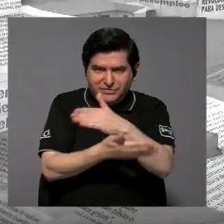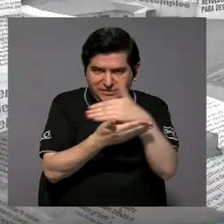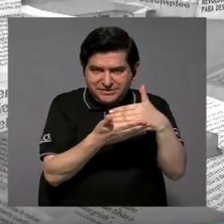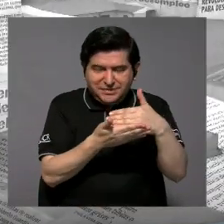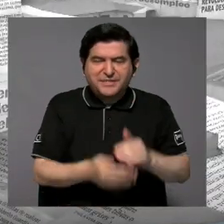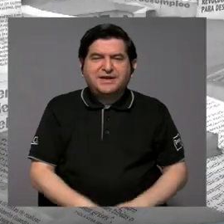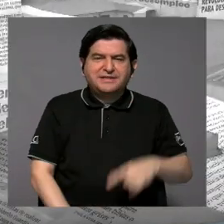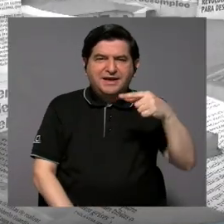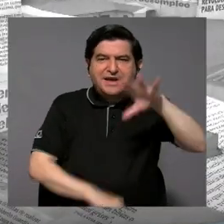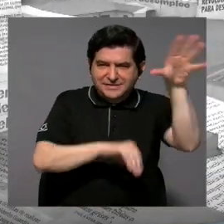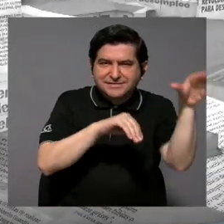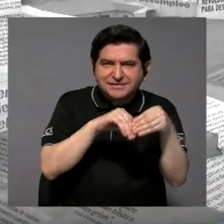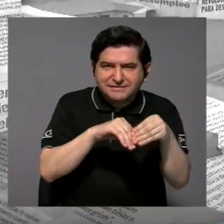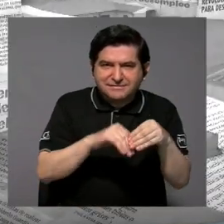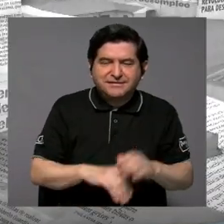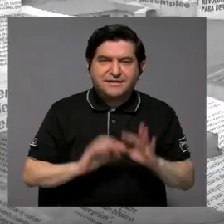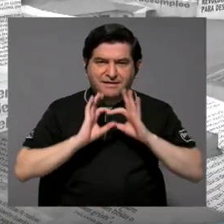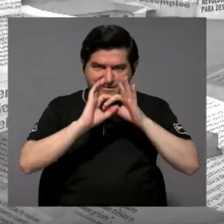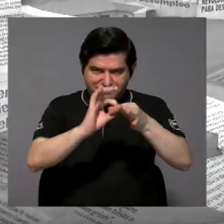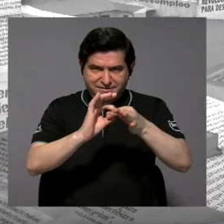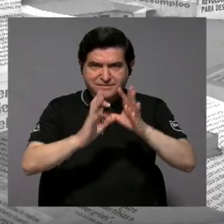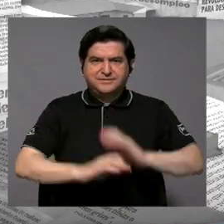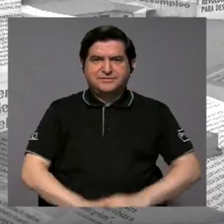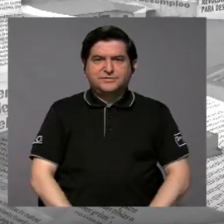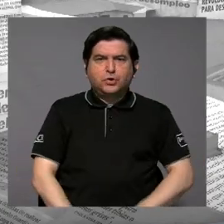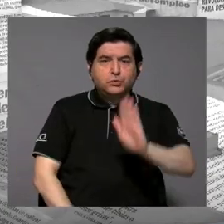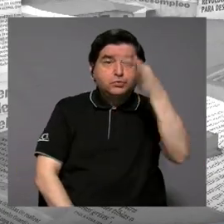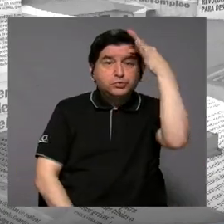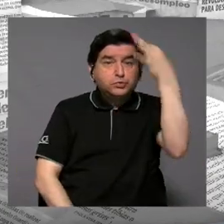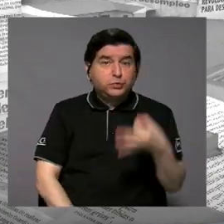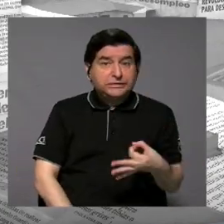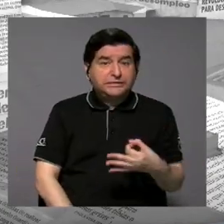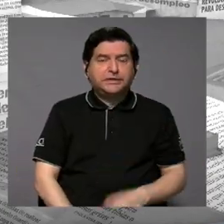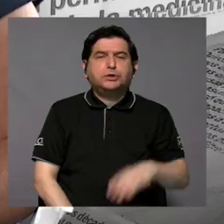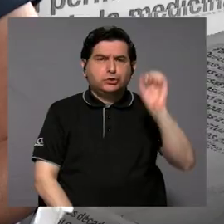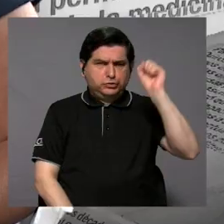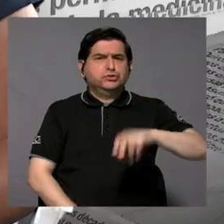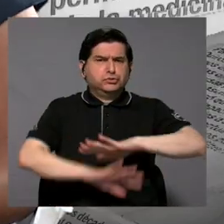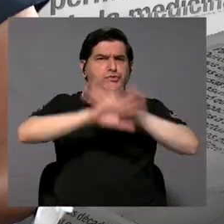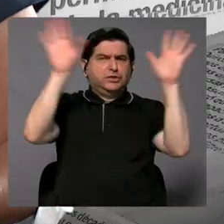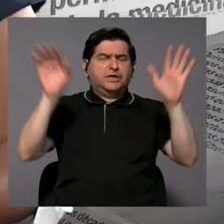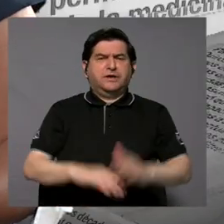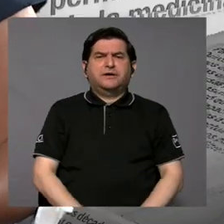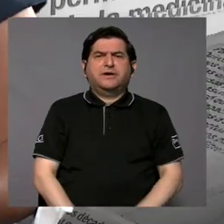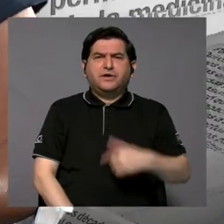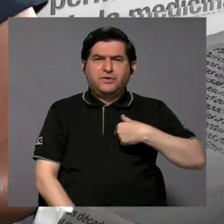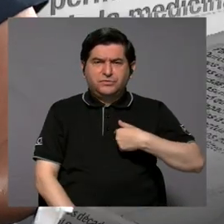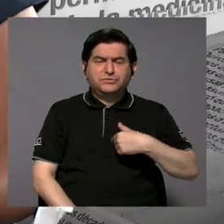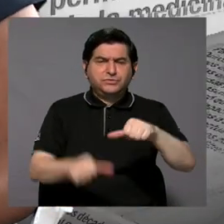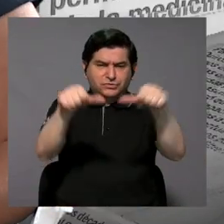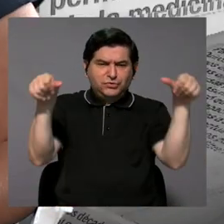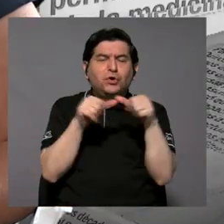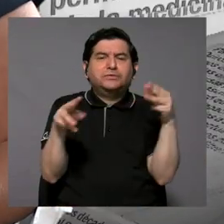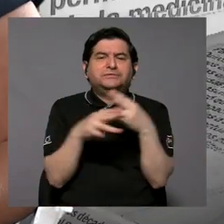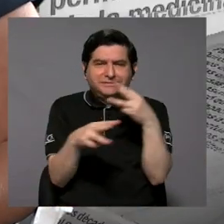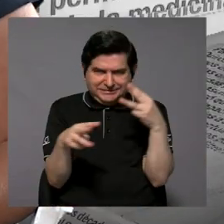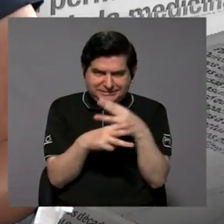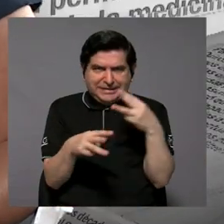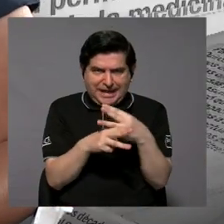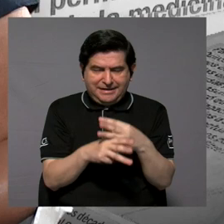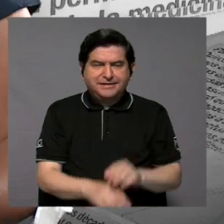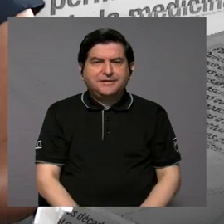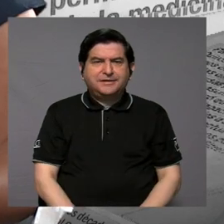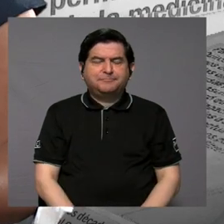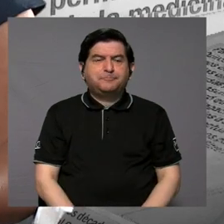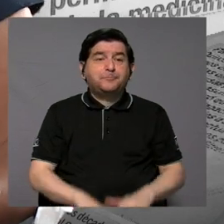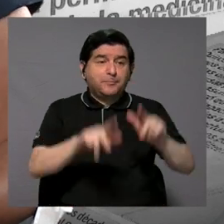Graciela, ¿usted quiere agregar en torno a eso su criterio? Sí, claro. Por ejemplo, bueno, yo soy del área de matemática, por ejemplo, si lo